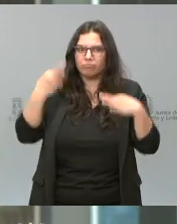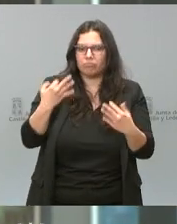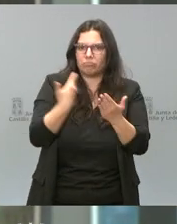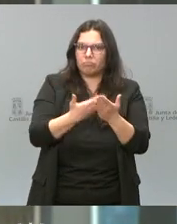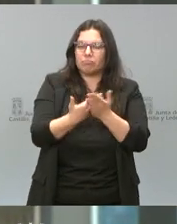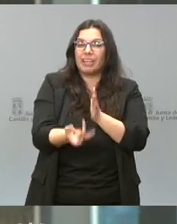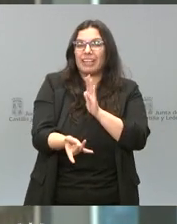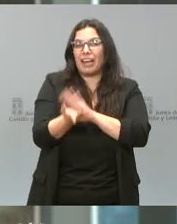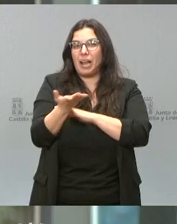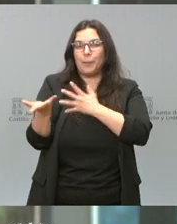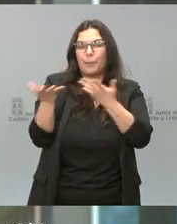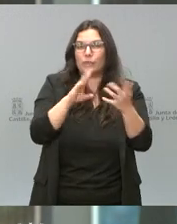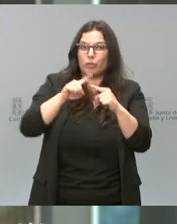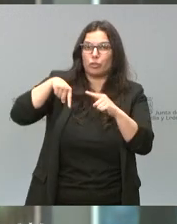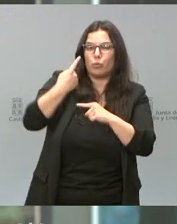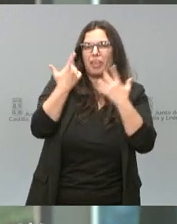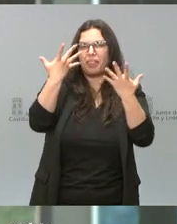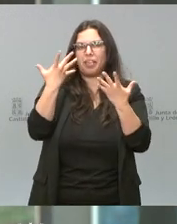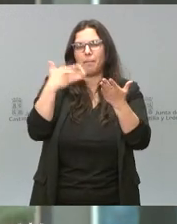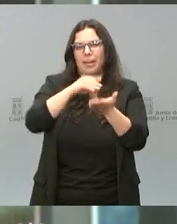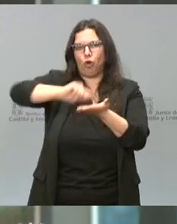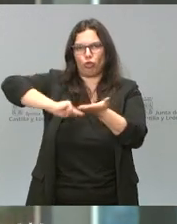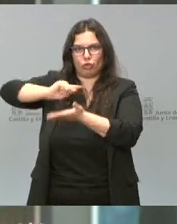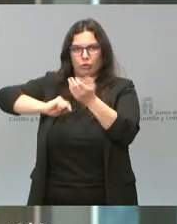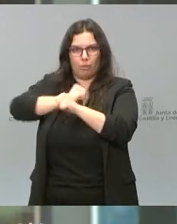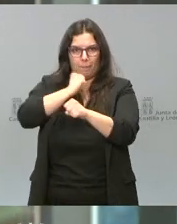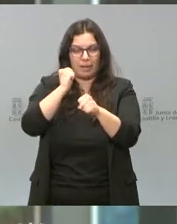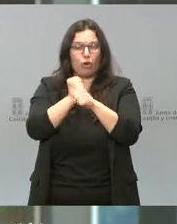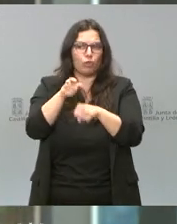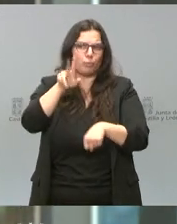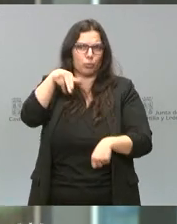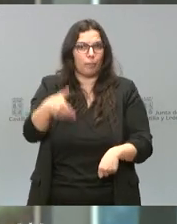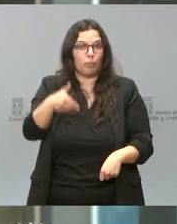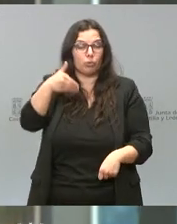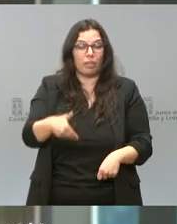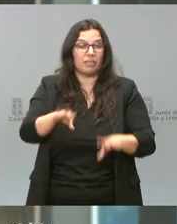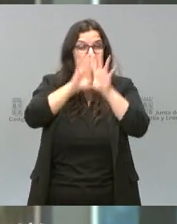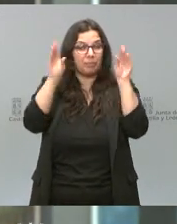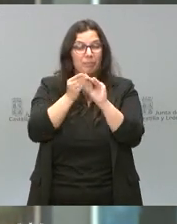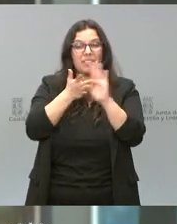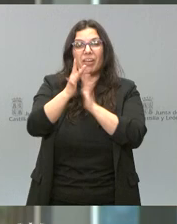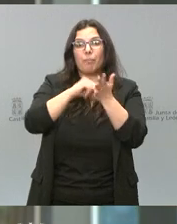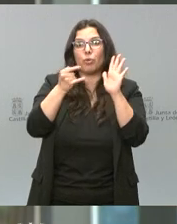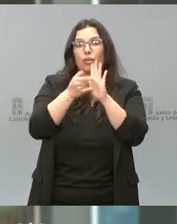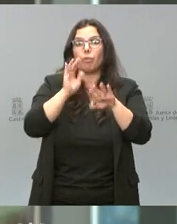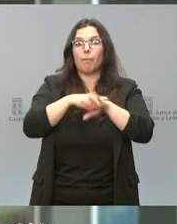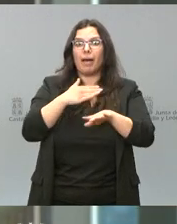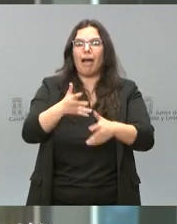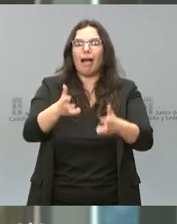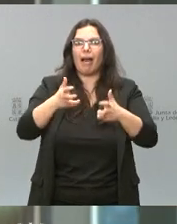crear en torno a unos 10.000 empleos. Es algo especialmente relevante. En definitiva, son proyectos para ganar